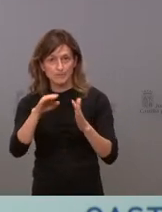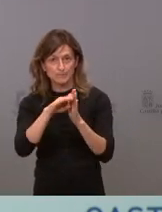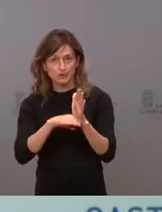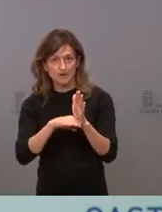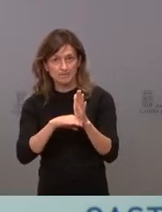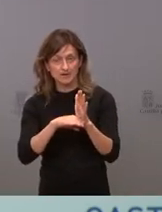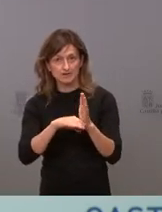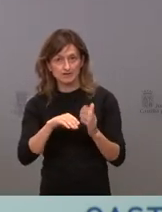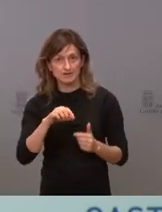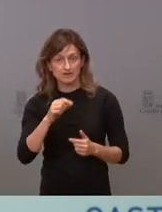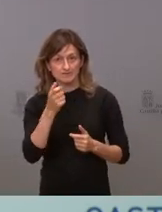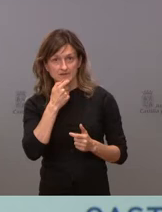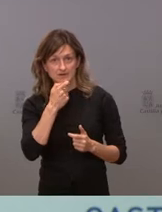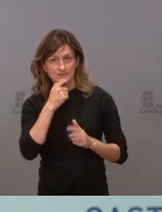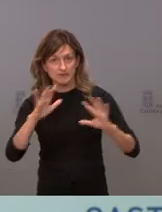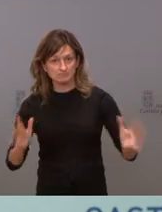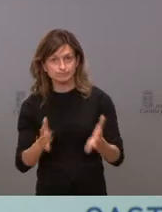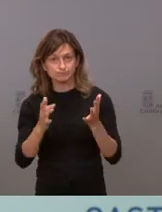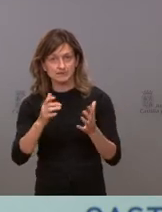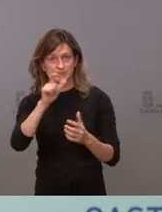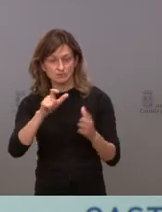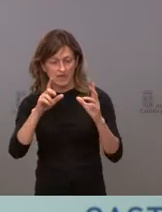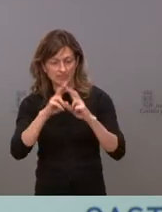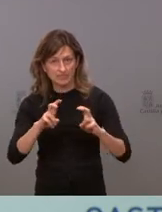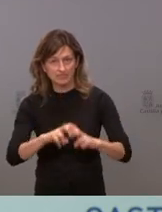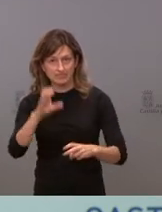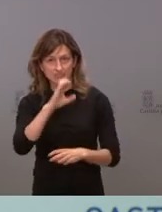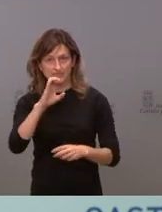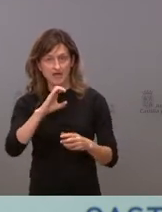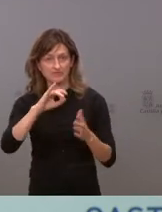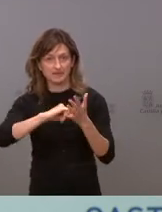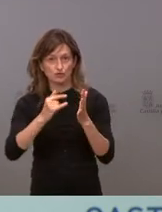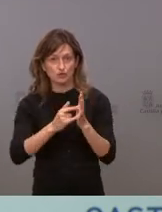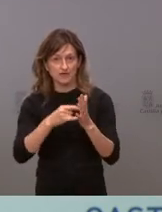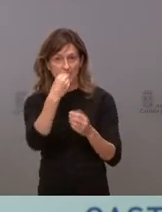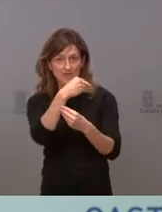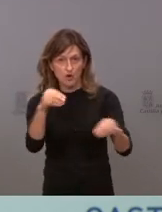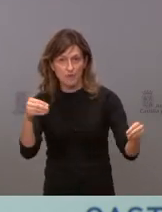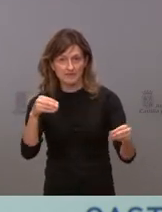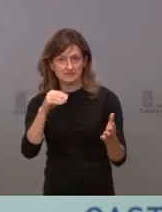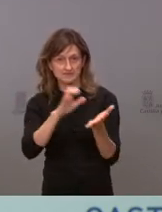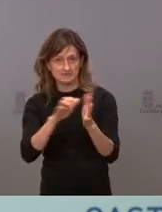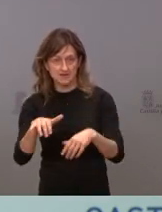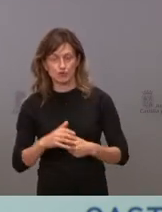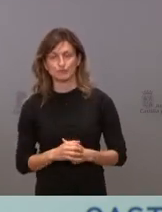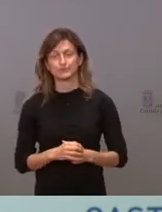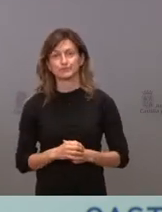STEM Talent Girl para fomentar las vocaciones científicas y tecnológicas de nuestros jóvenes en nuestra comunidad.